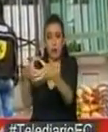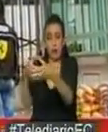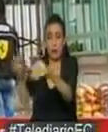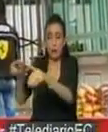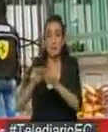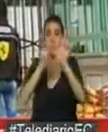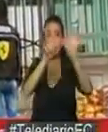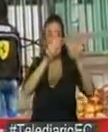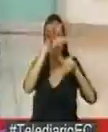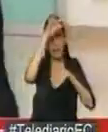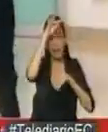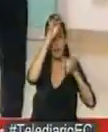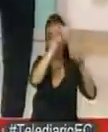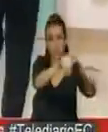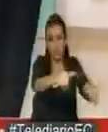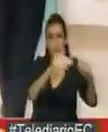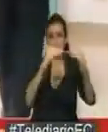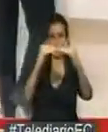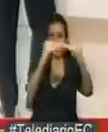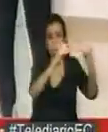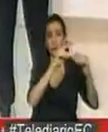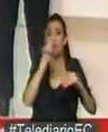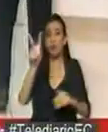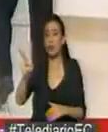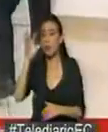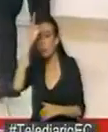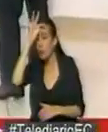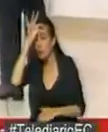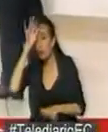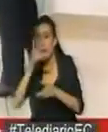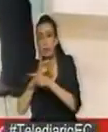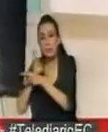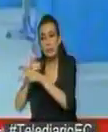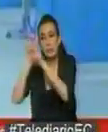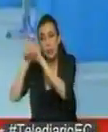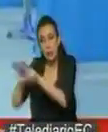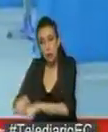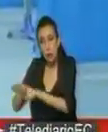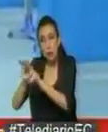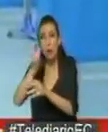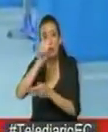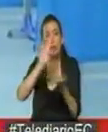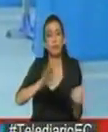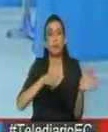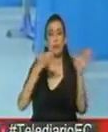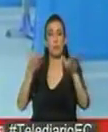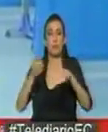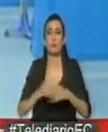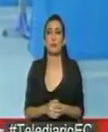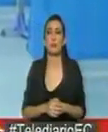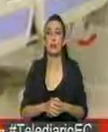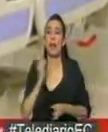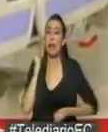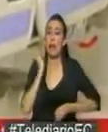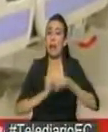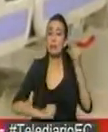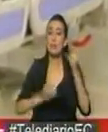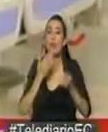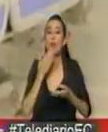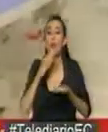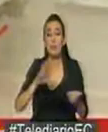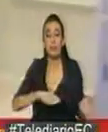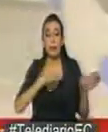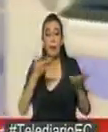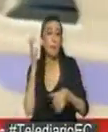hospitalizados estables, dos hospitalizados con pronóstico reservado y dos fallecidos. La segunda fallecida corresponde a la